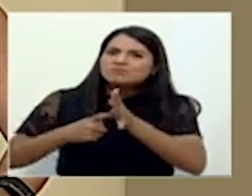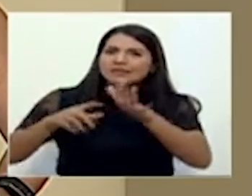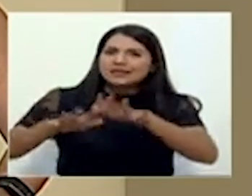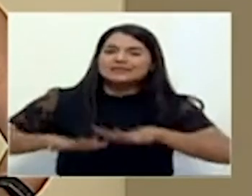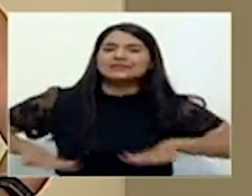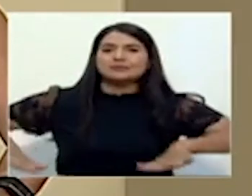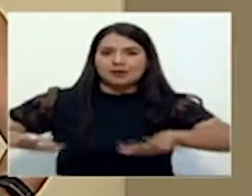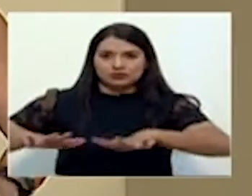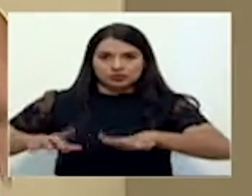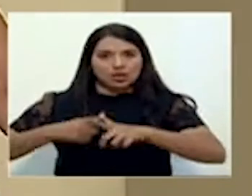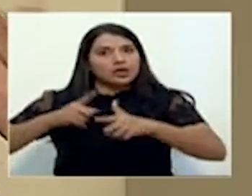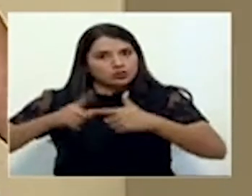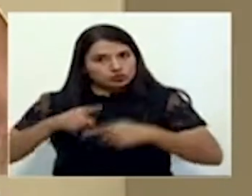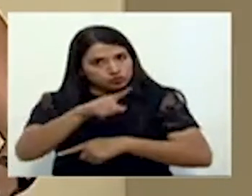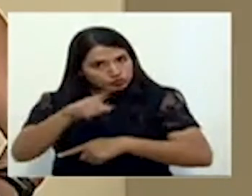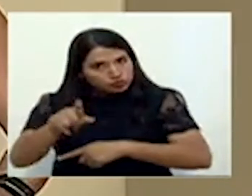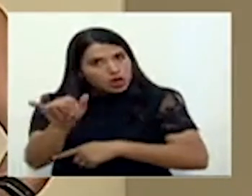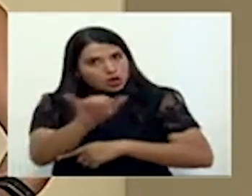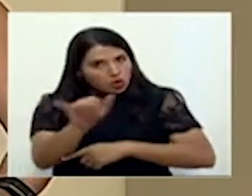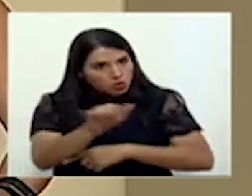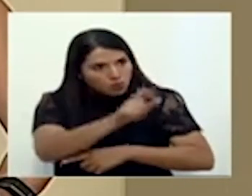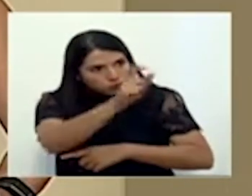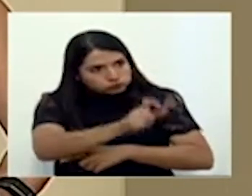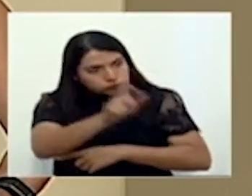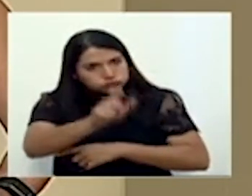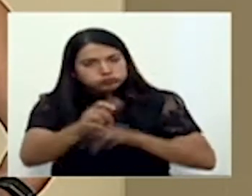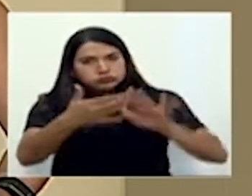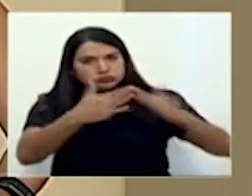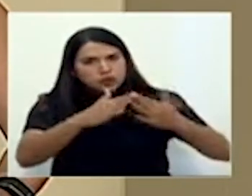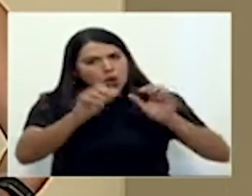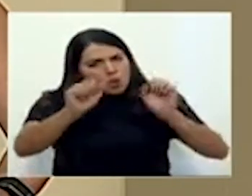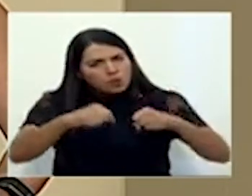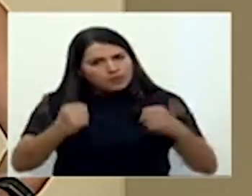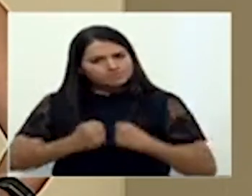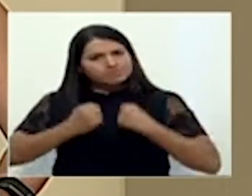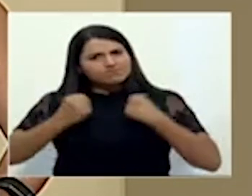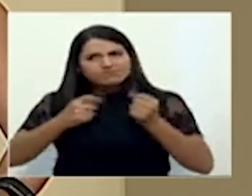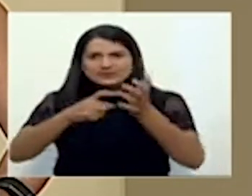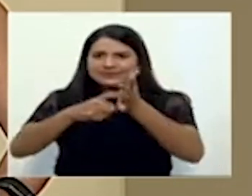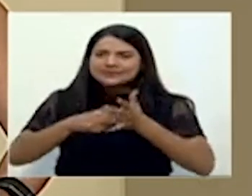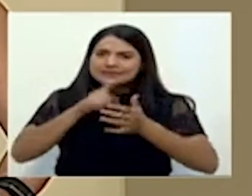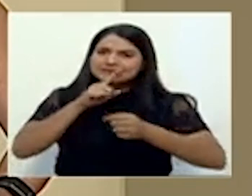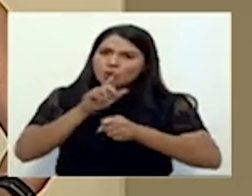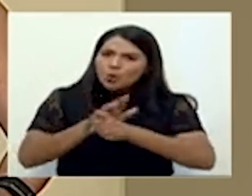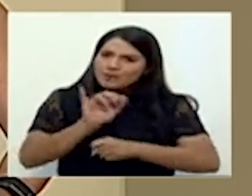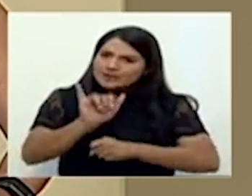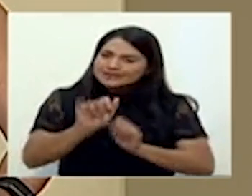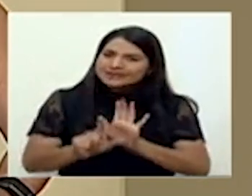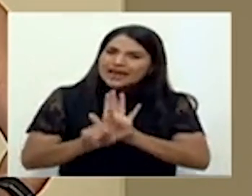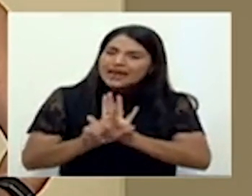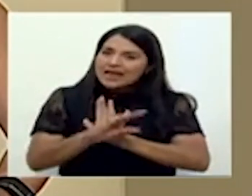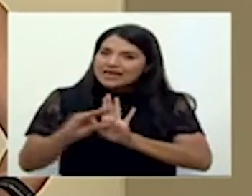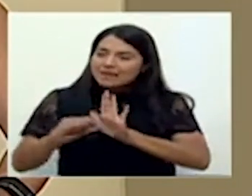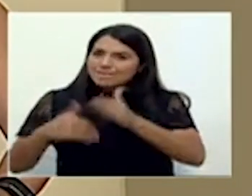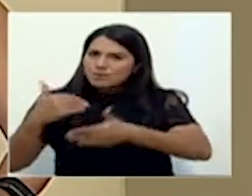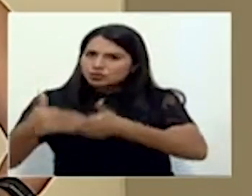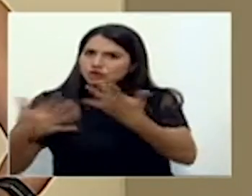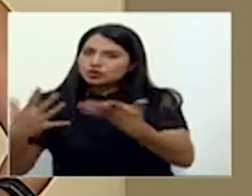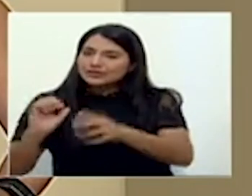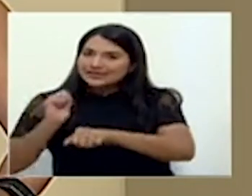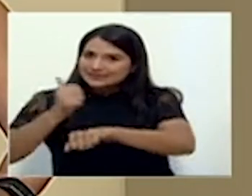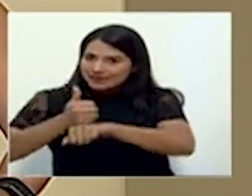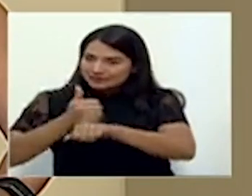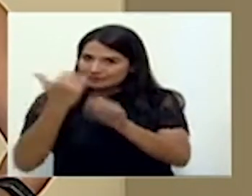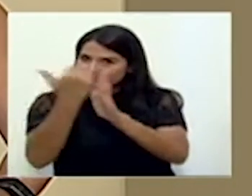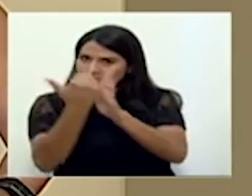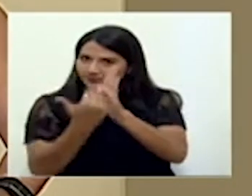como ciudadanía también podemos empoderarnos y exigir que se cumplan estos lineamientos y estos protocolos. Ampliar la